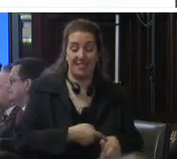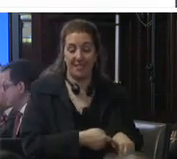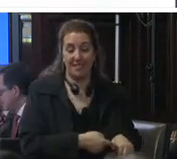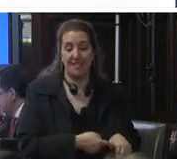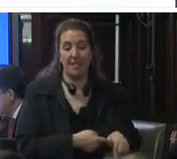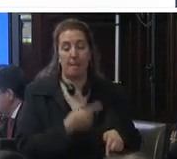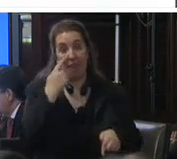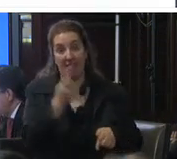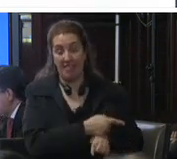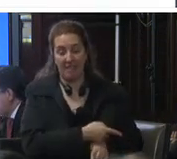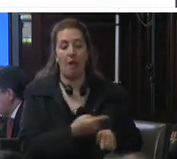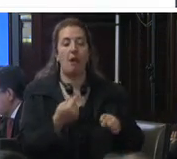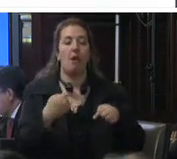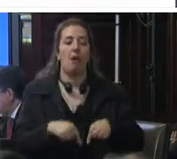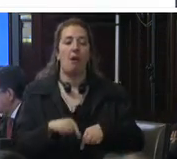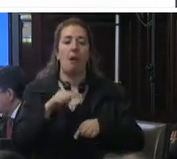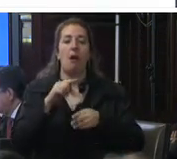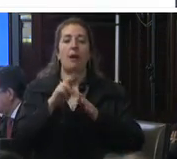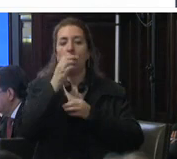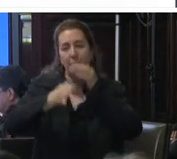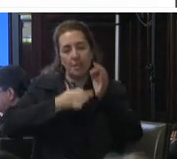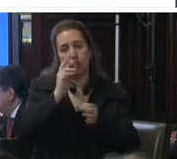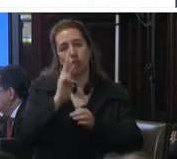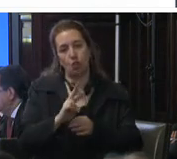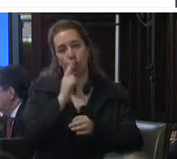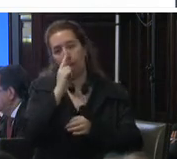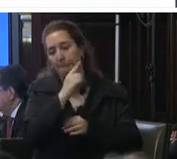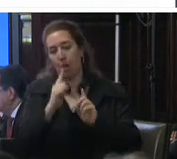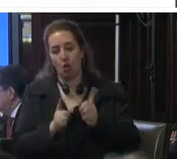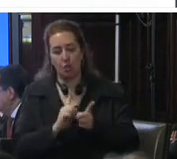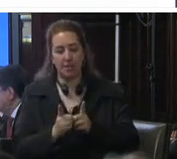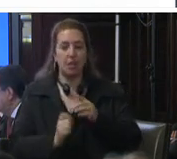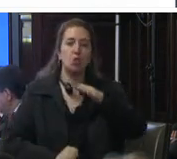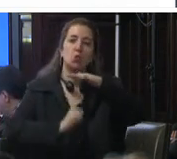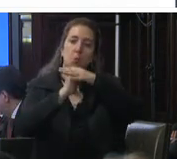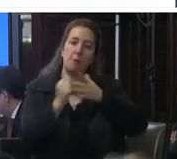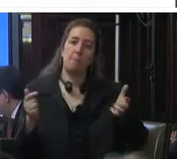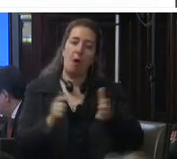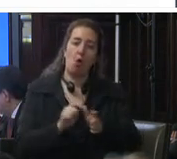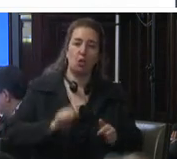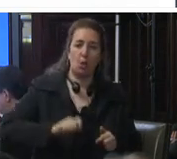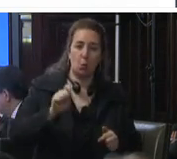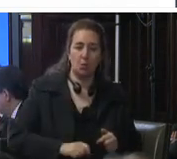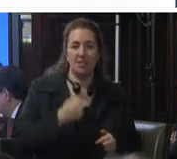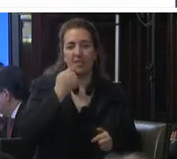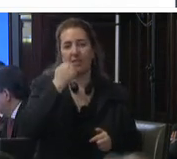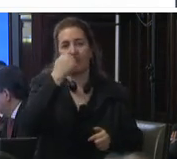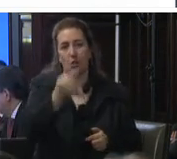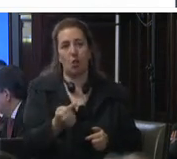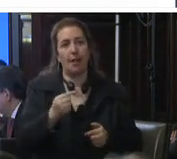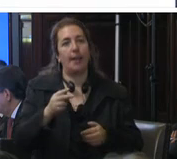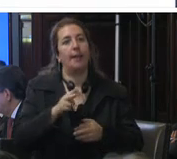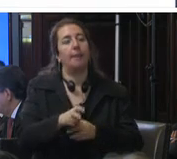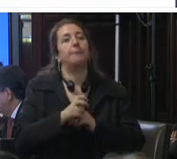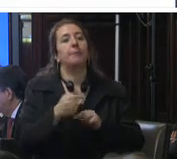de tesis 293 de 2011 la suprema corte de justicia de la nación consideró que las restricciones constitucionales a derechos humanos